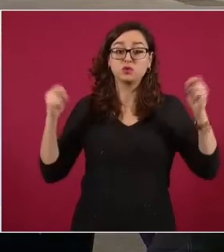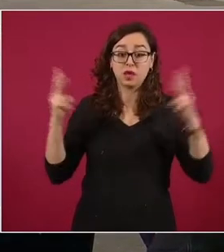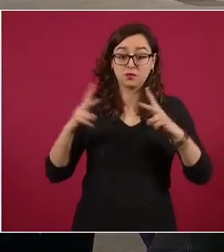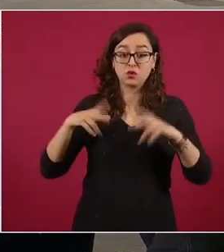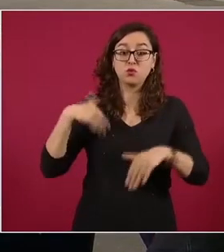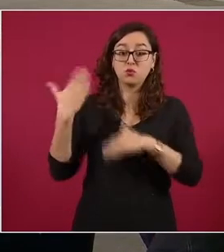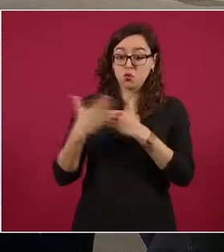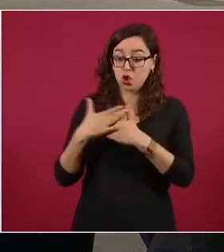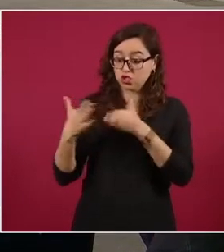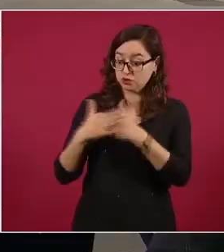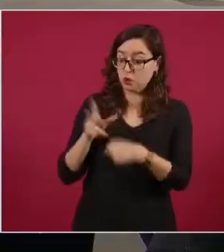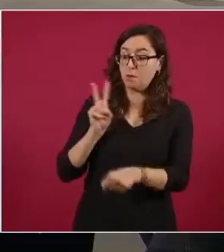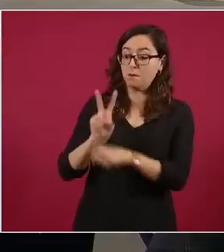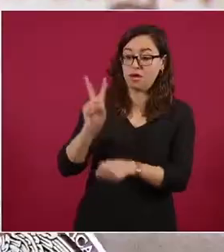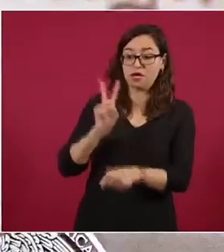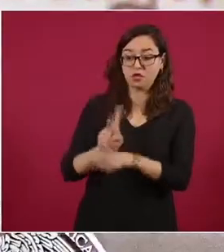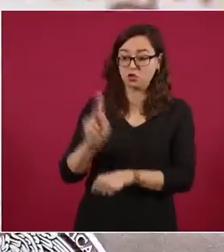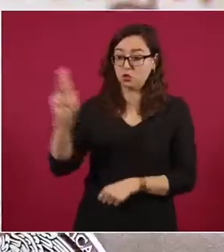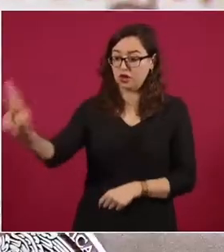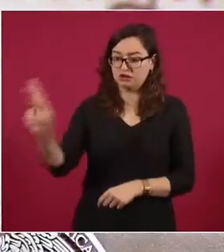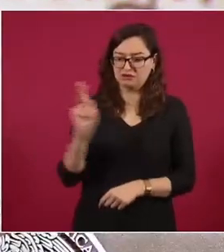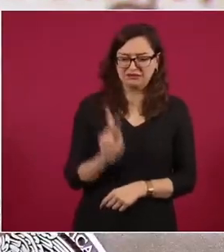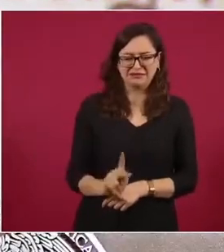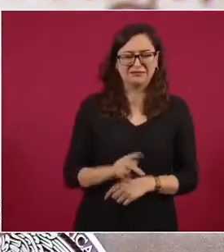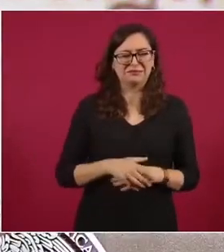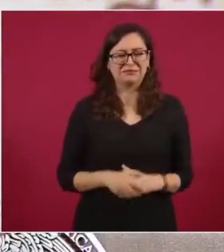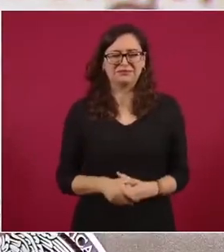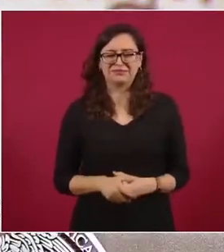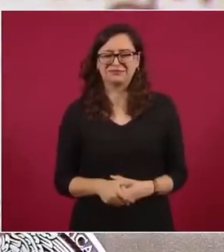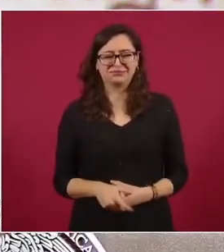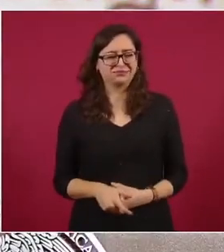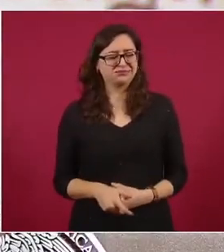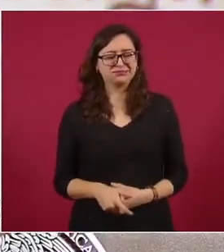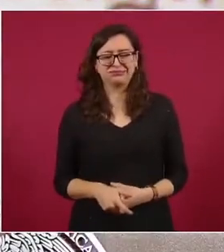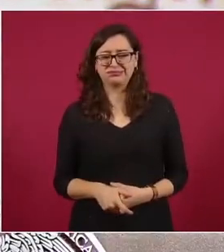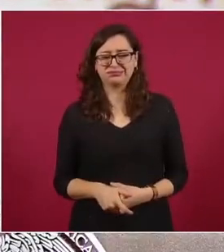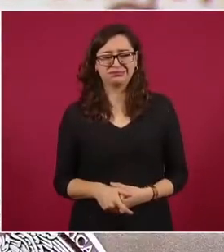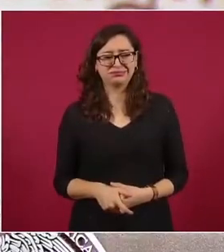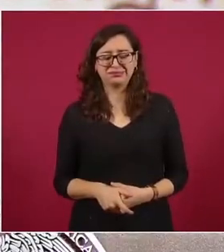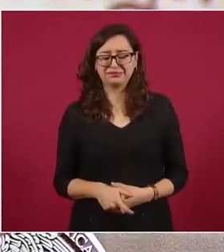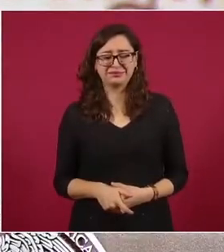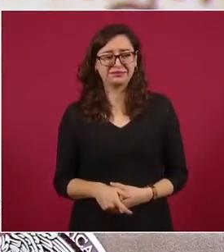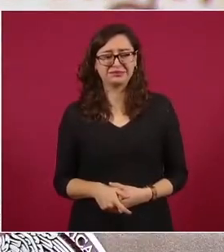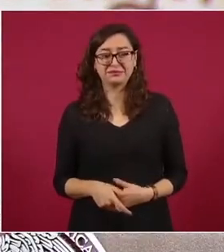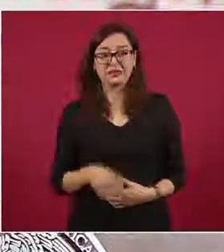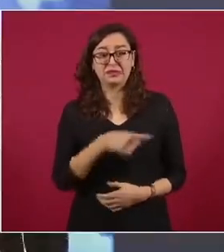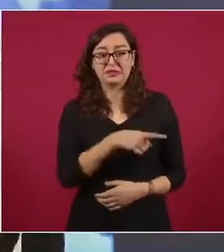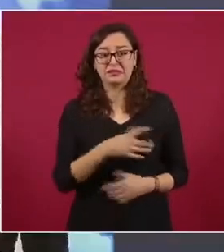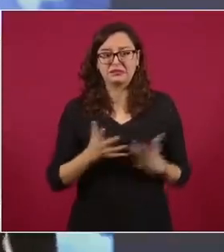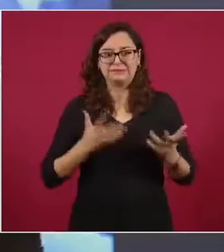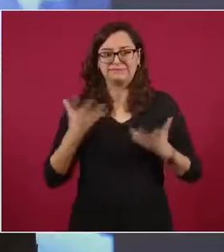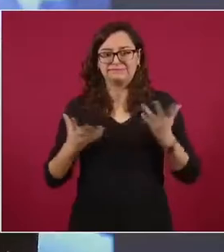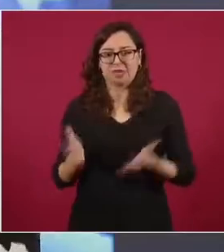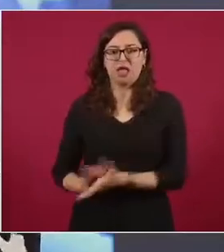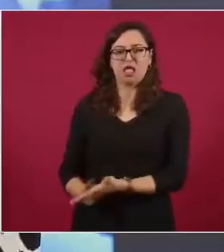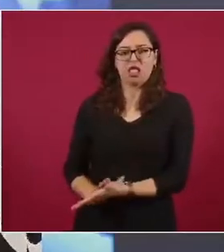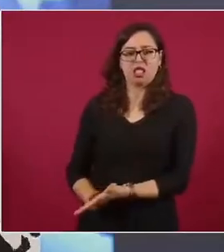Es un chiste tan malo y tan falso que yo creo que se arrepintió y terminó borrando el tuit.